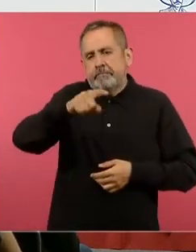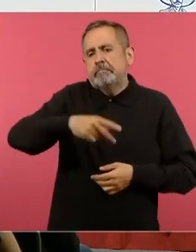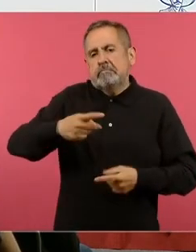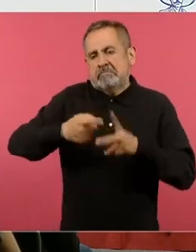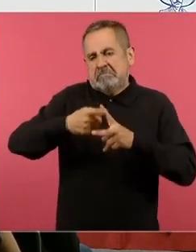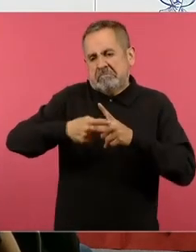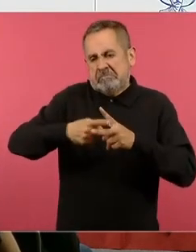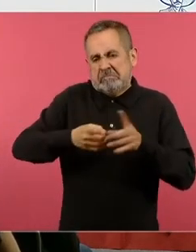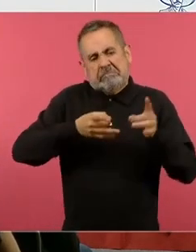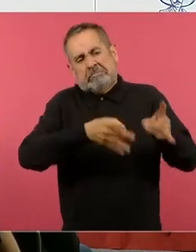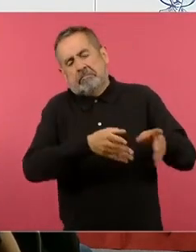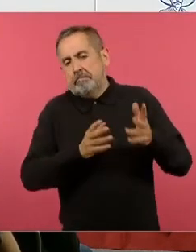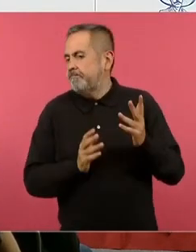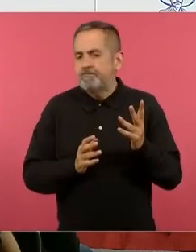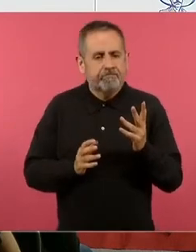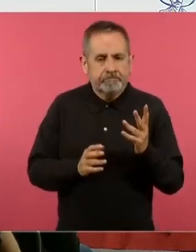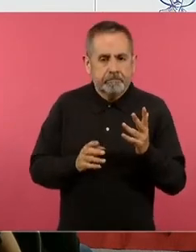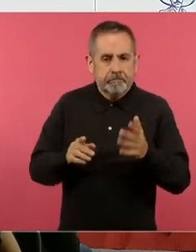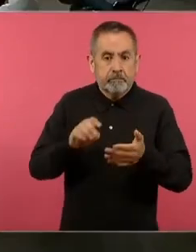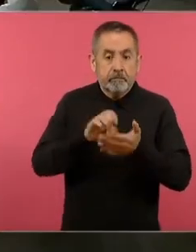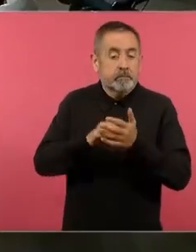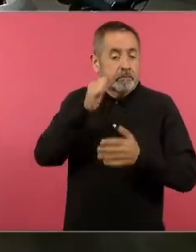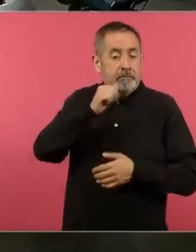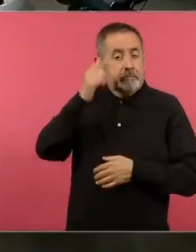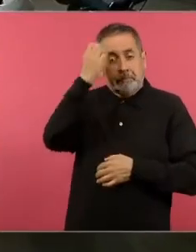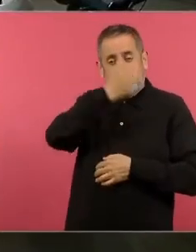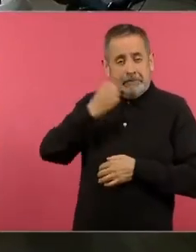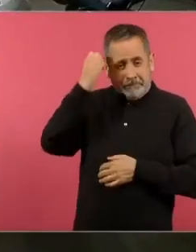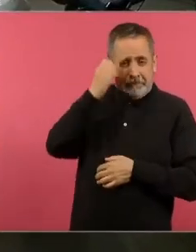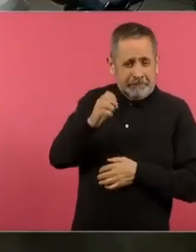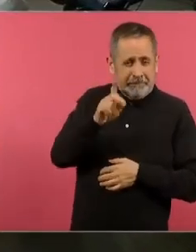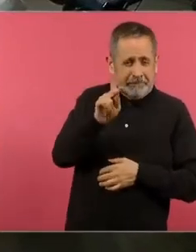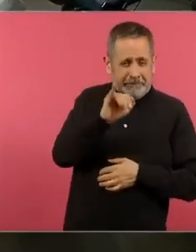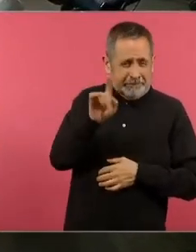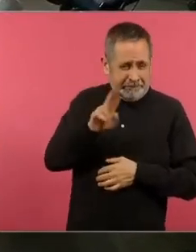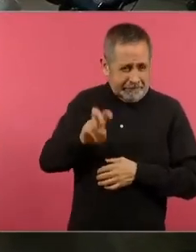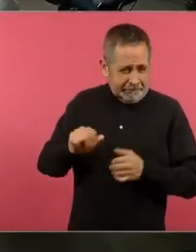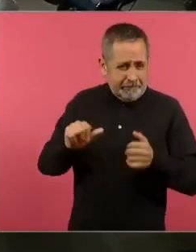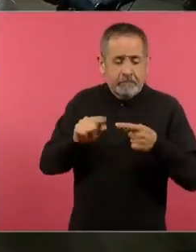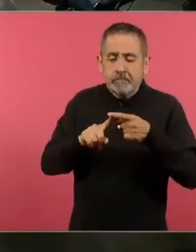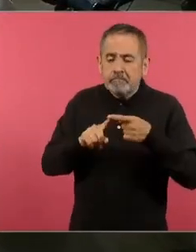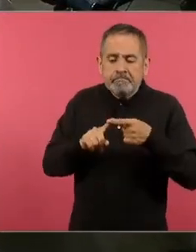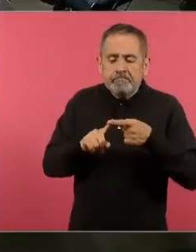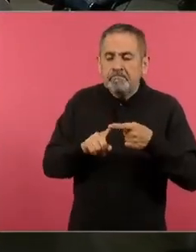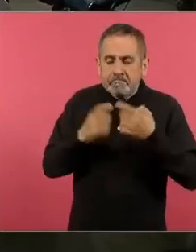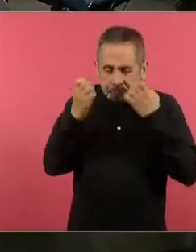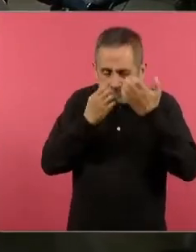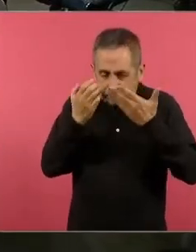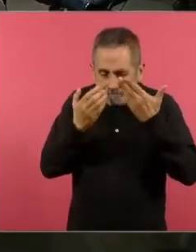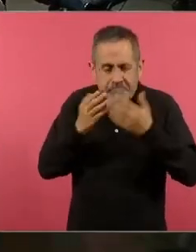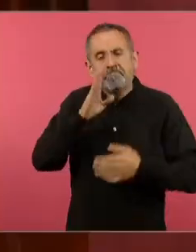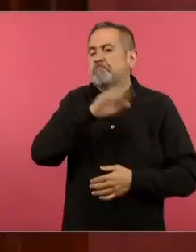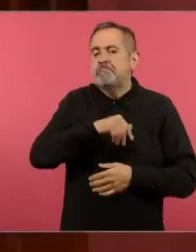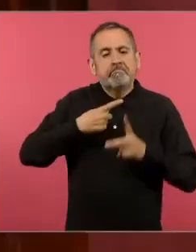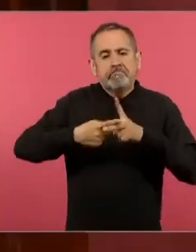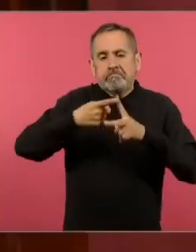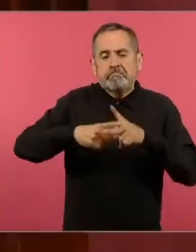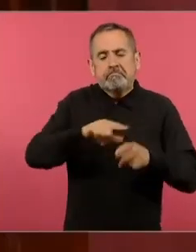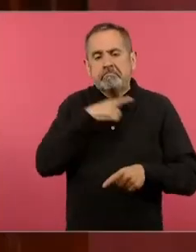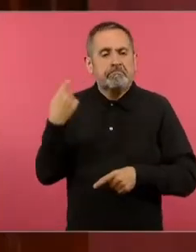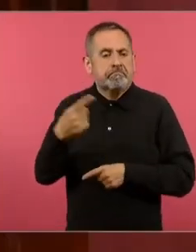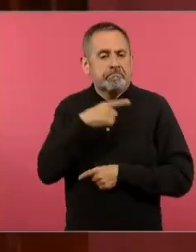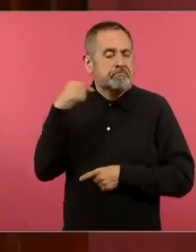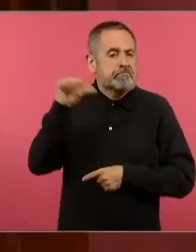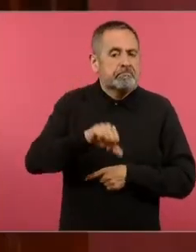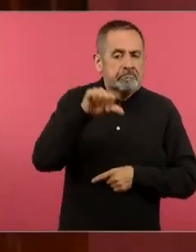en PISA nos ha ido muy mal en donde en matemáticas o sea qué estamos buscando estamos buscando